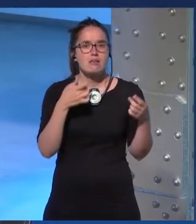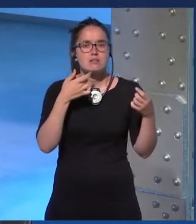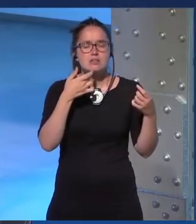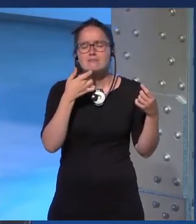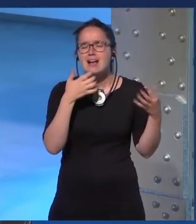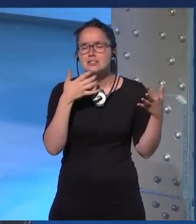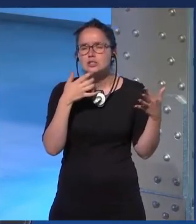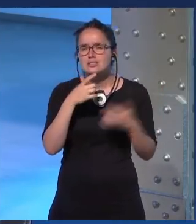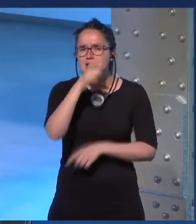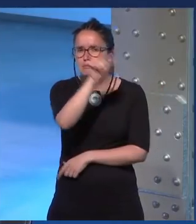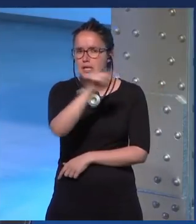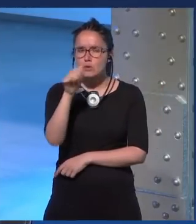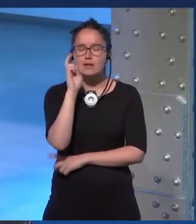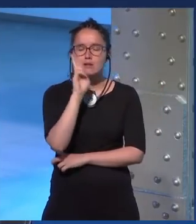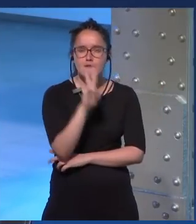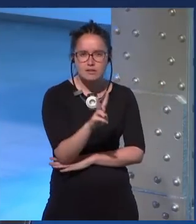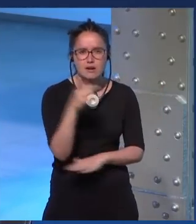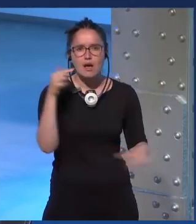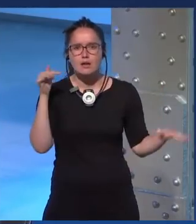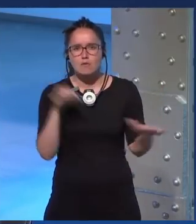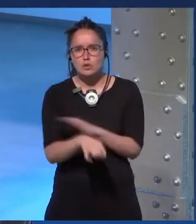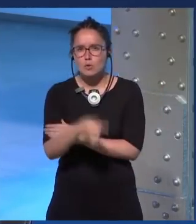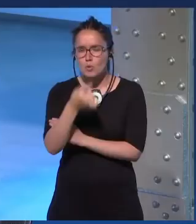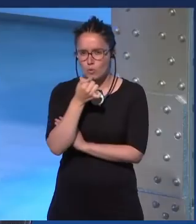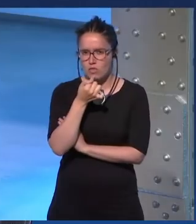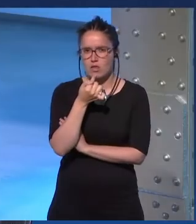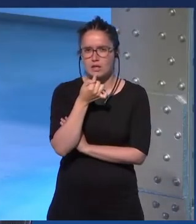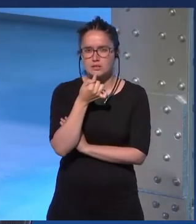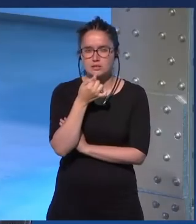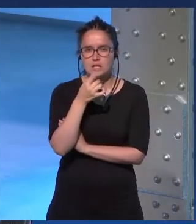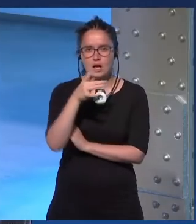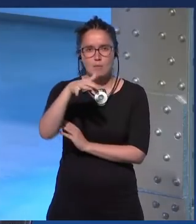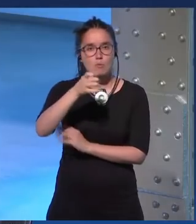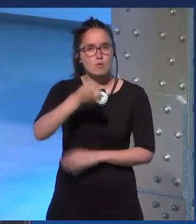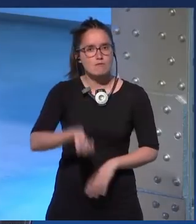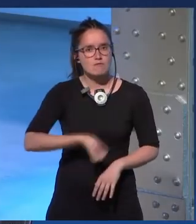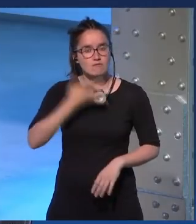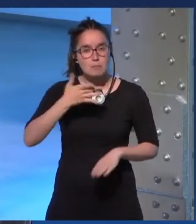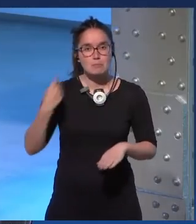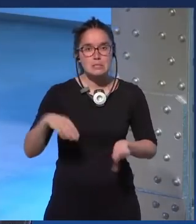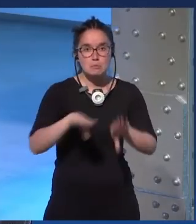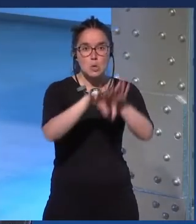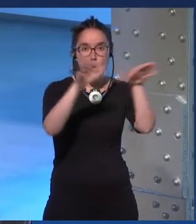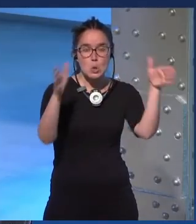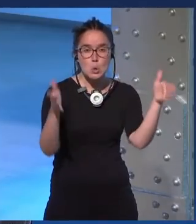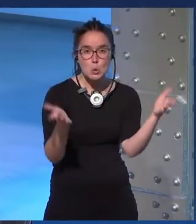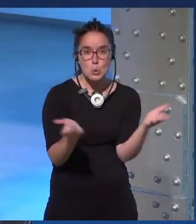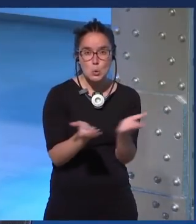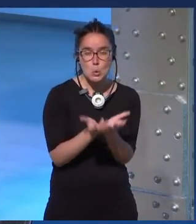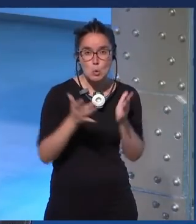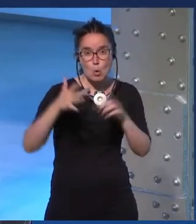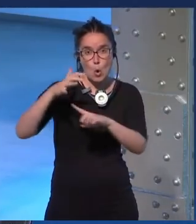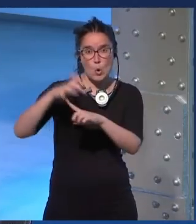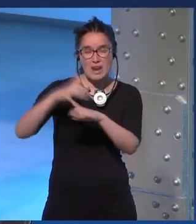hasta qué punto esas pelis que en el fondo como tú también dices Cameron es muy fan de la jungla de Cristán según